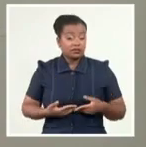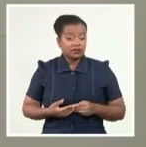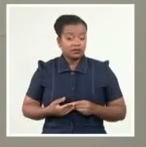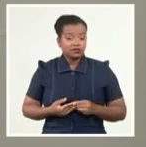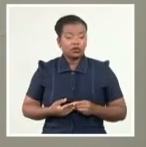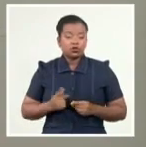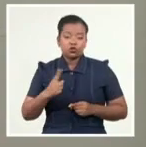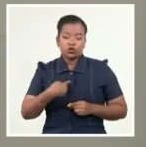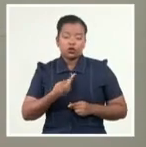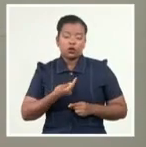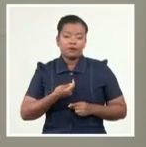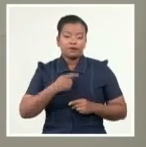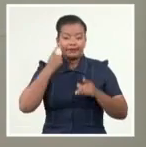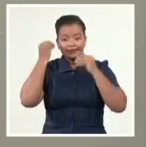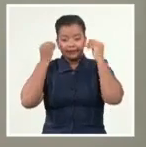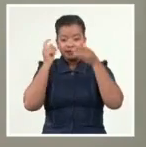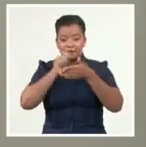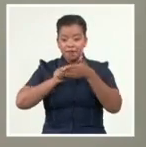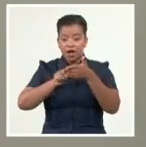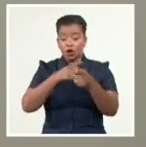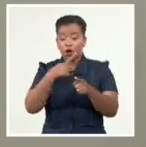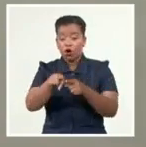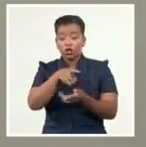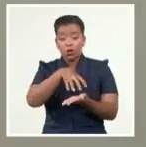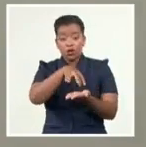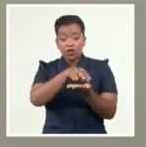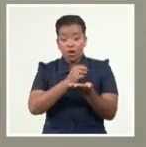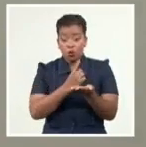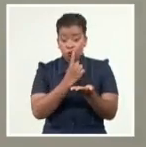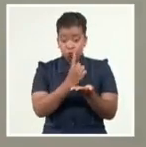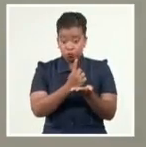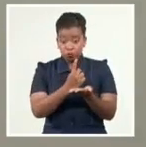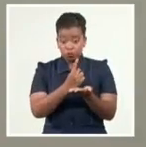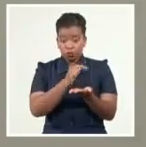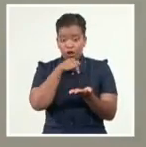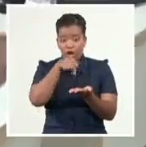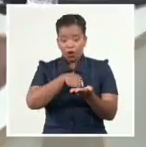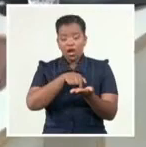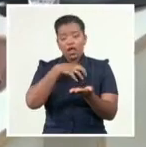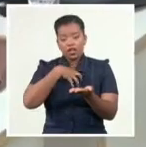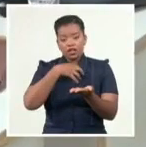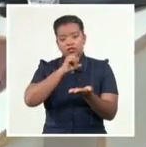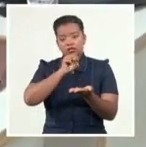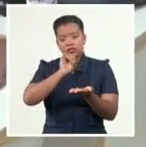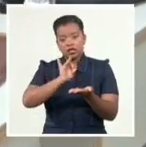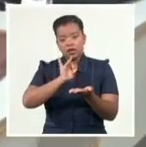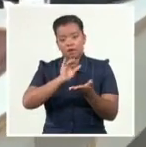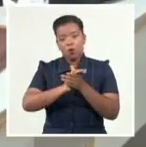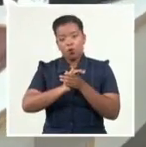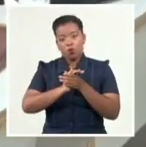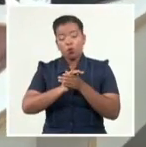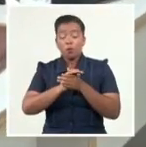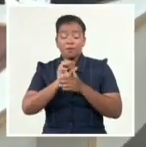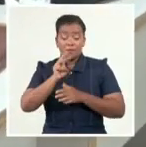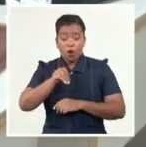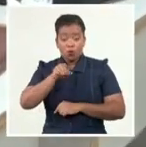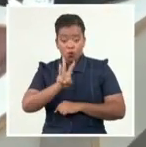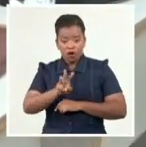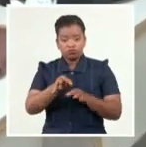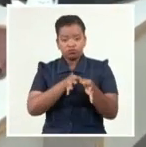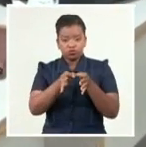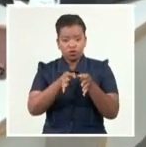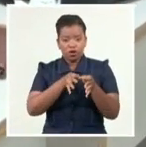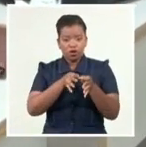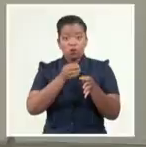estamos preparando, la unidad número 1, que se encuentra en este momento con 67 megawatts, lo cual nos permitiría lograr en ese